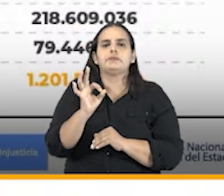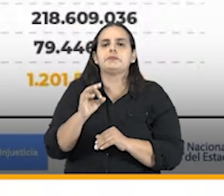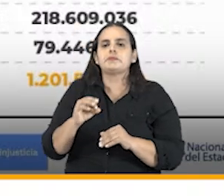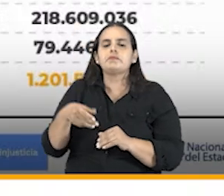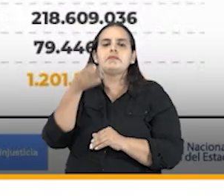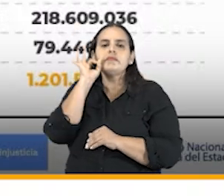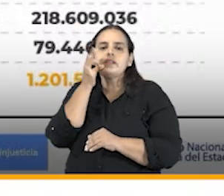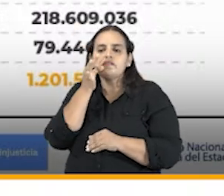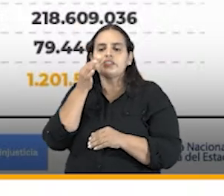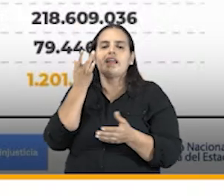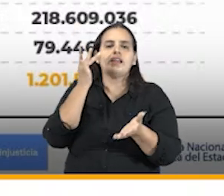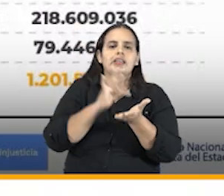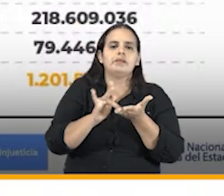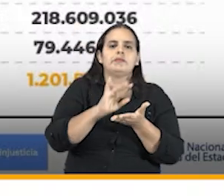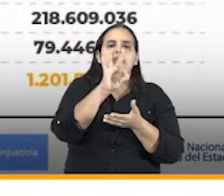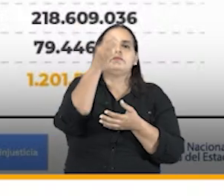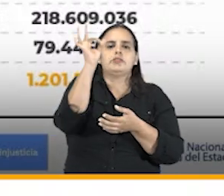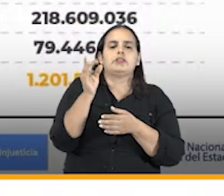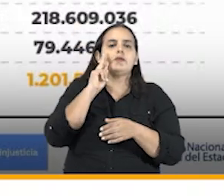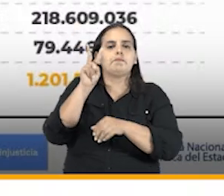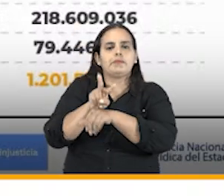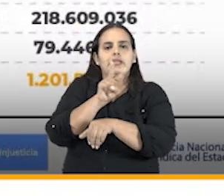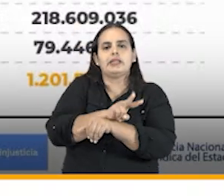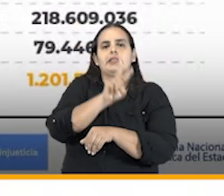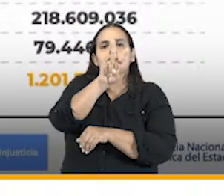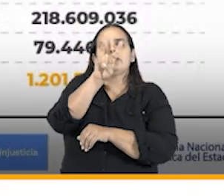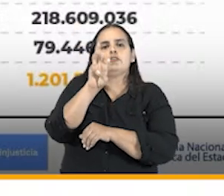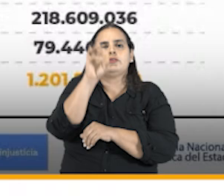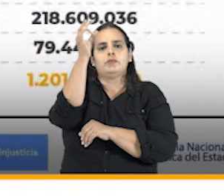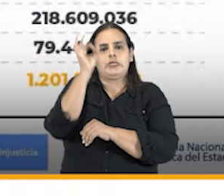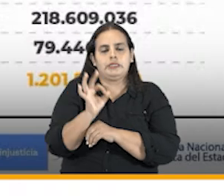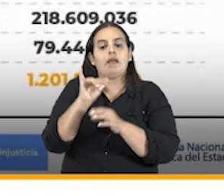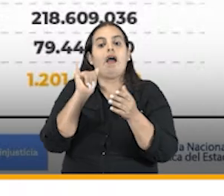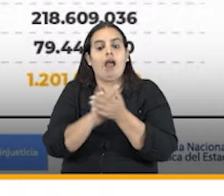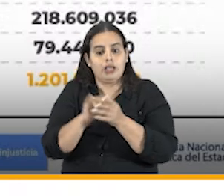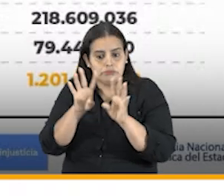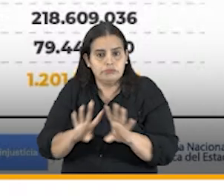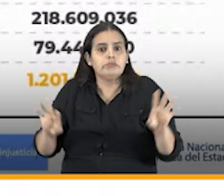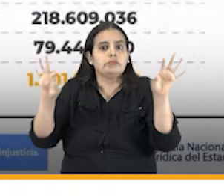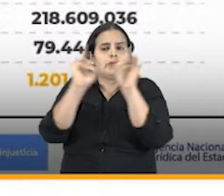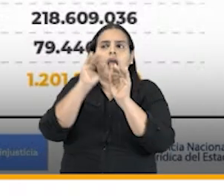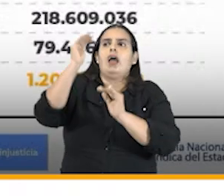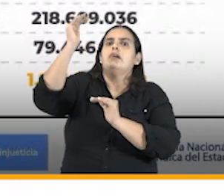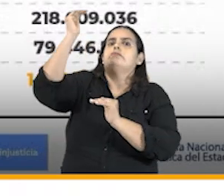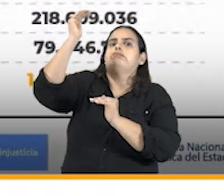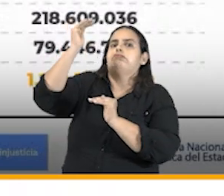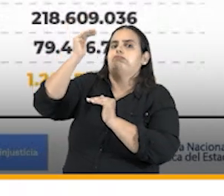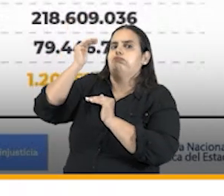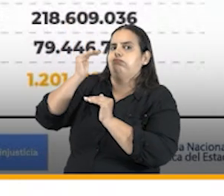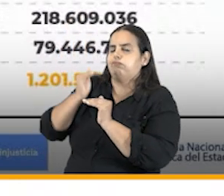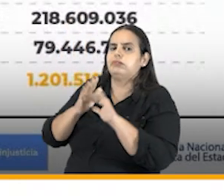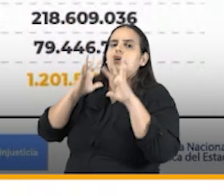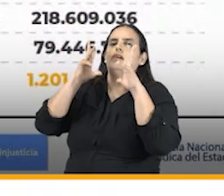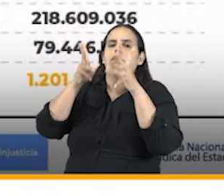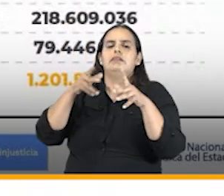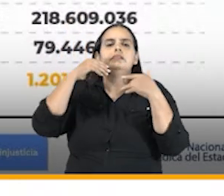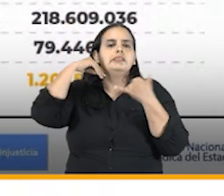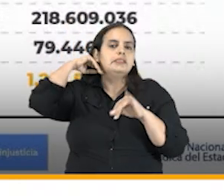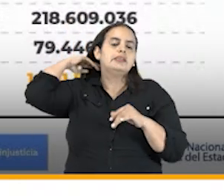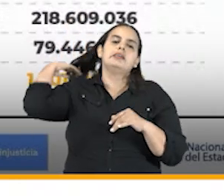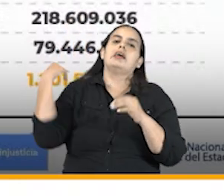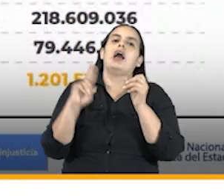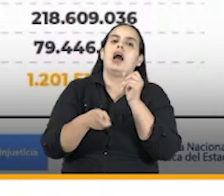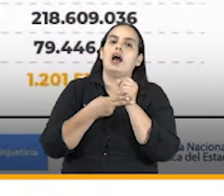aseo y cafetería 3% y vigilancia un 28% esto es sumamente importante en tanto que si bien es cierto hay